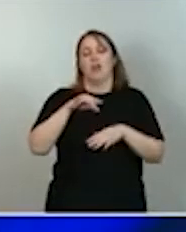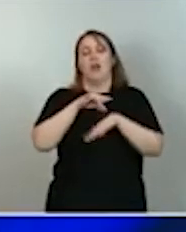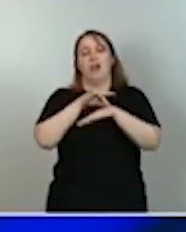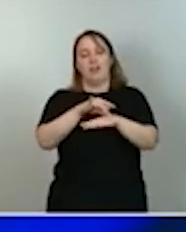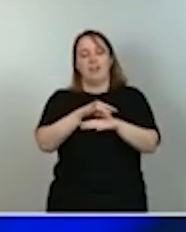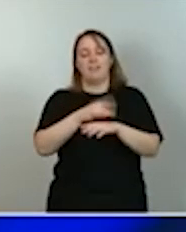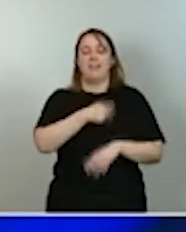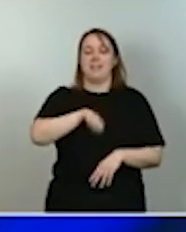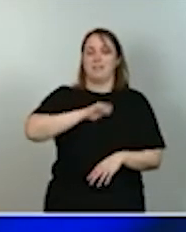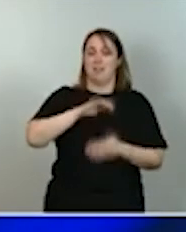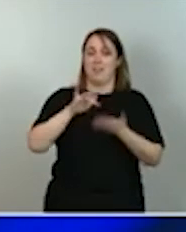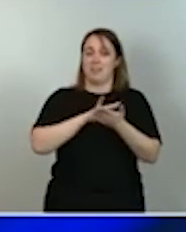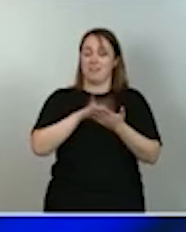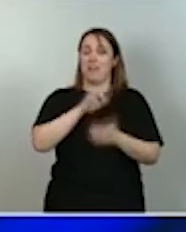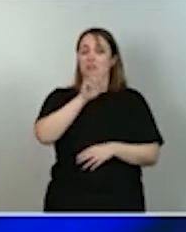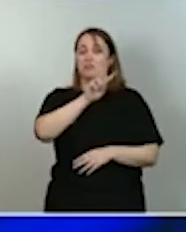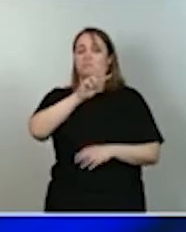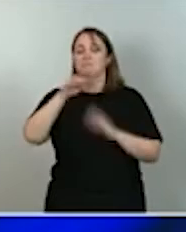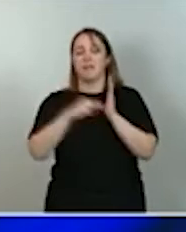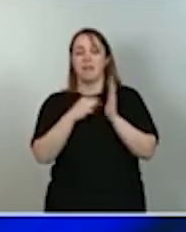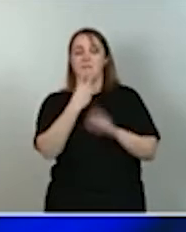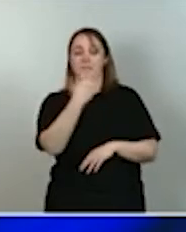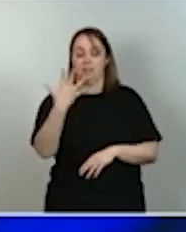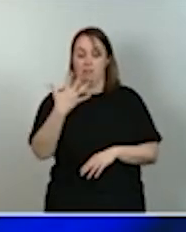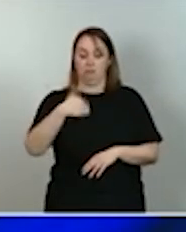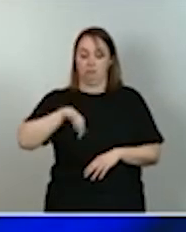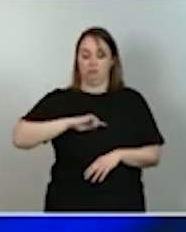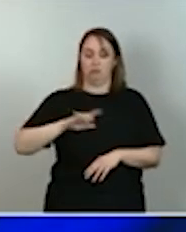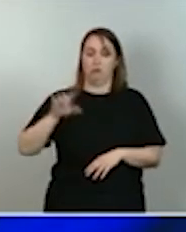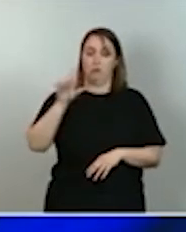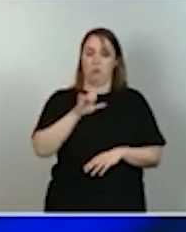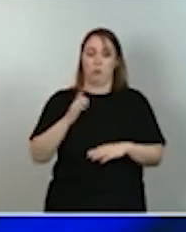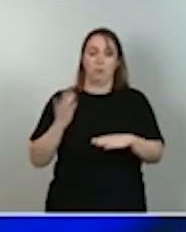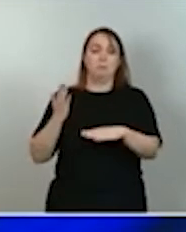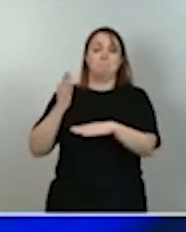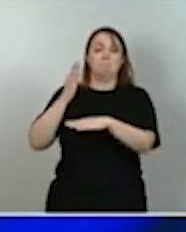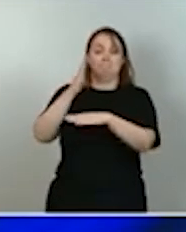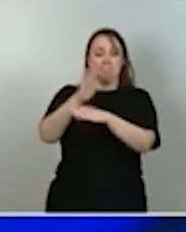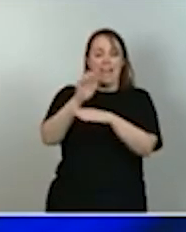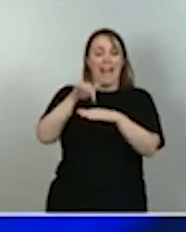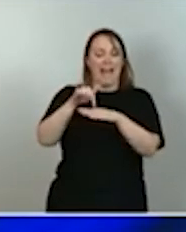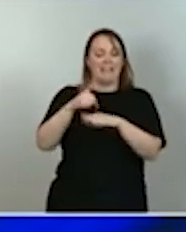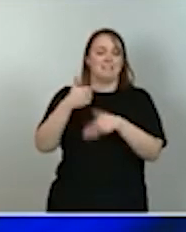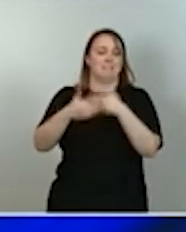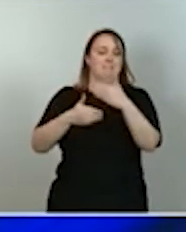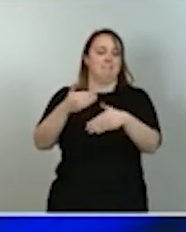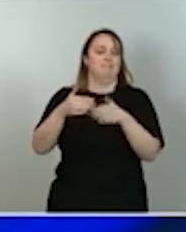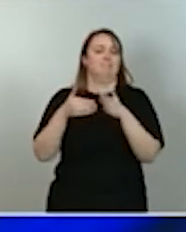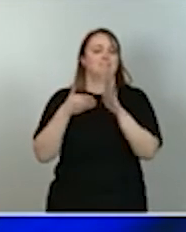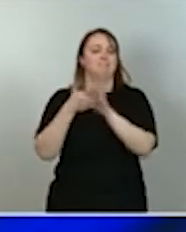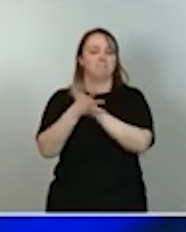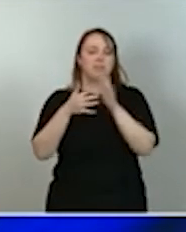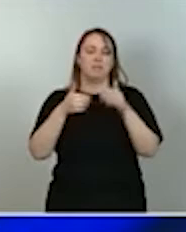que presentamos en julio y que marca la hoja de ruta de todo el proceso de digitalización de nuestro país. Este